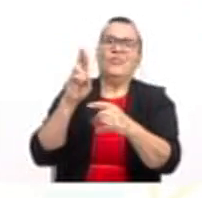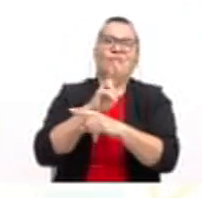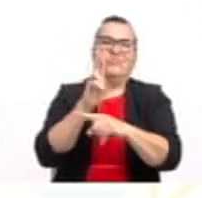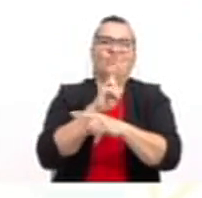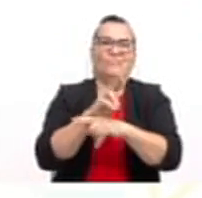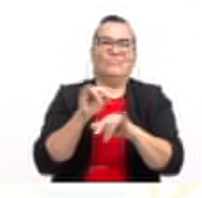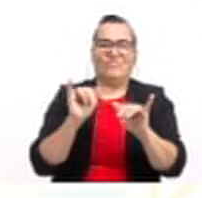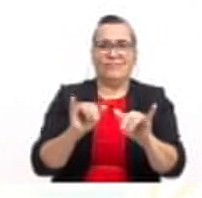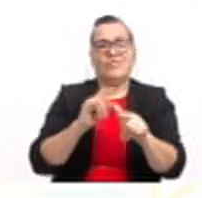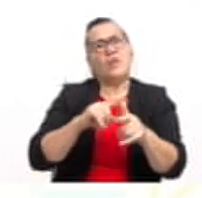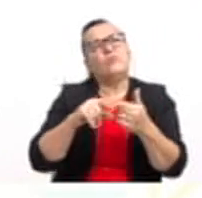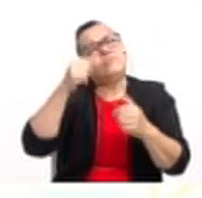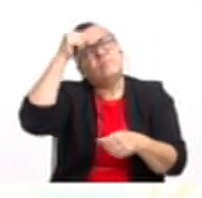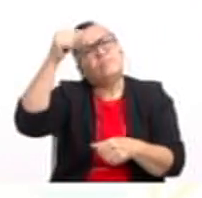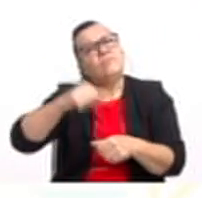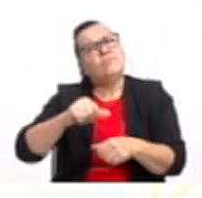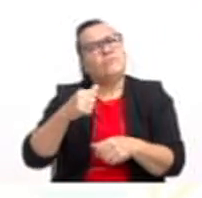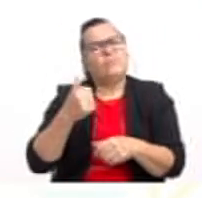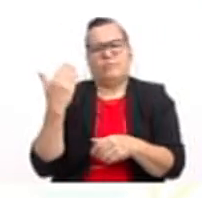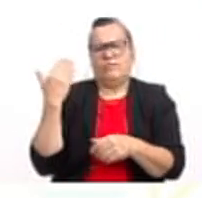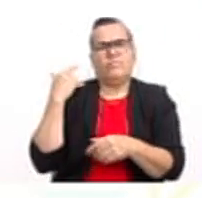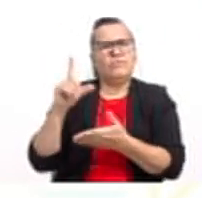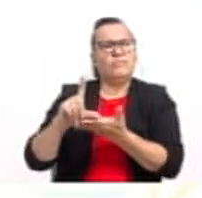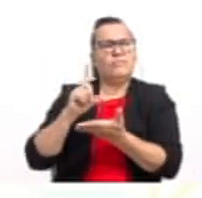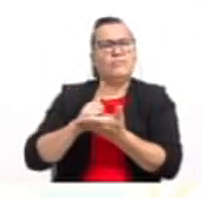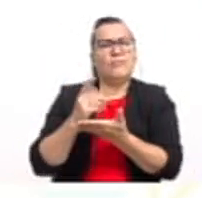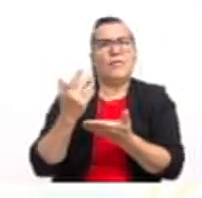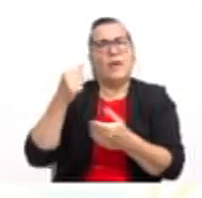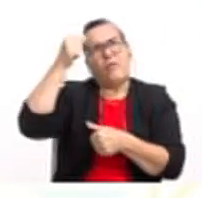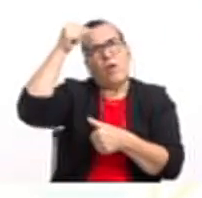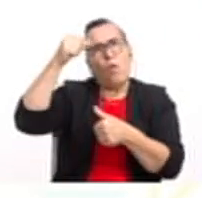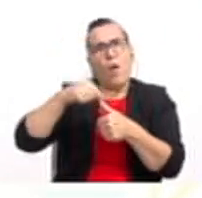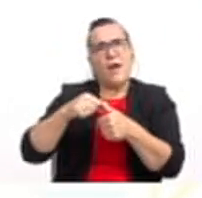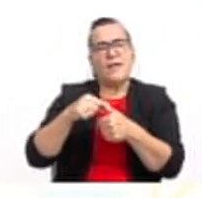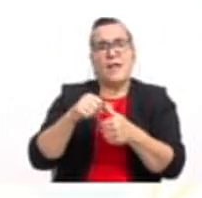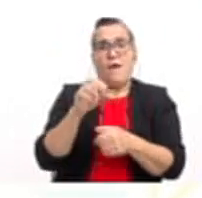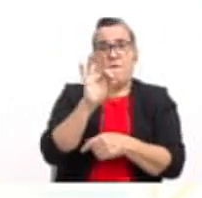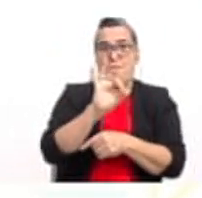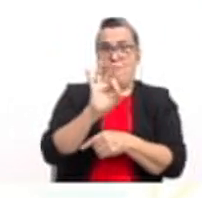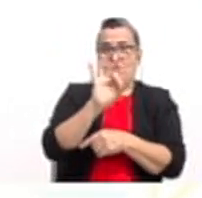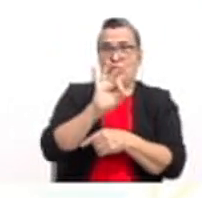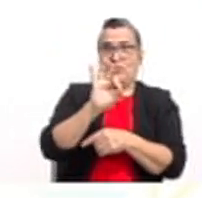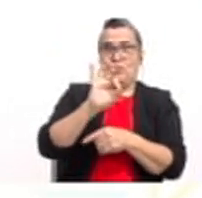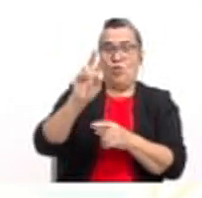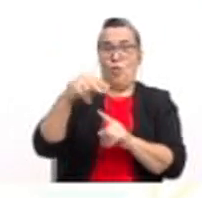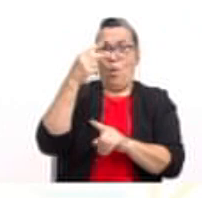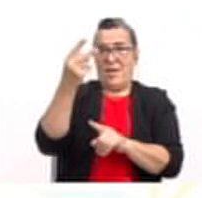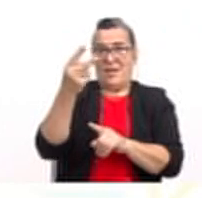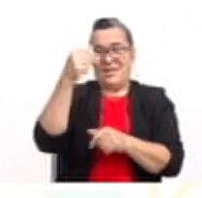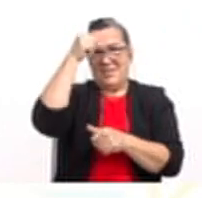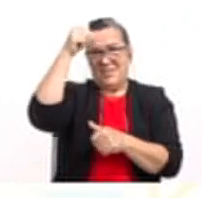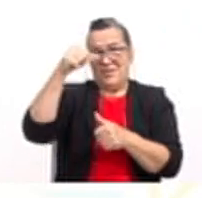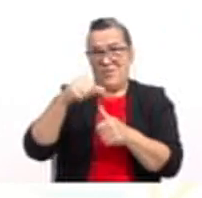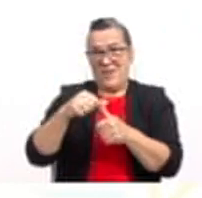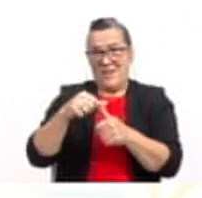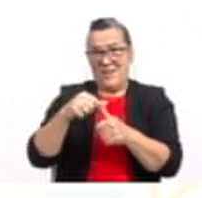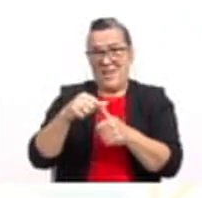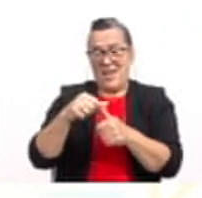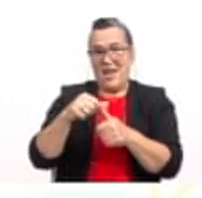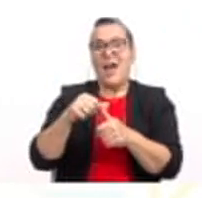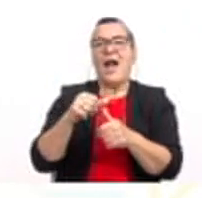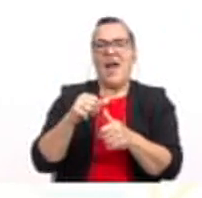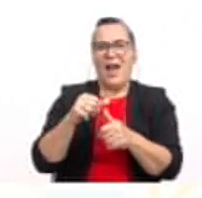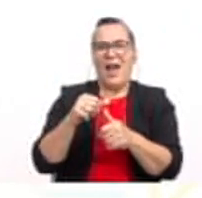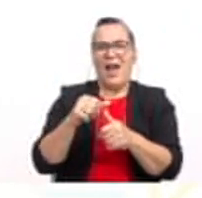Recordemos lo que hicimos en nuestra clase anterior. Recuerdan ustedes que es una función cuadrática. ¿La recuerdan? Nosotros